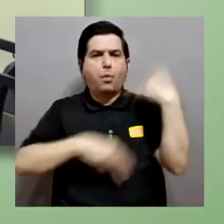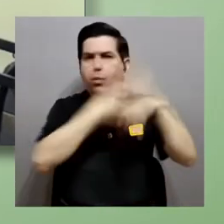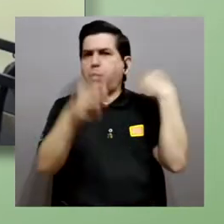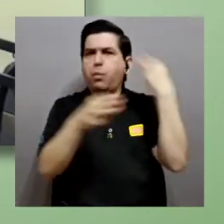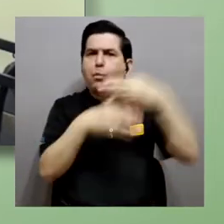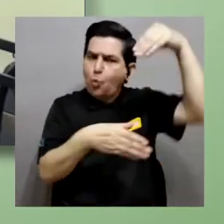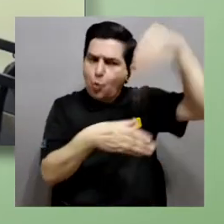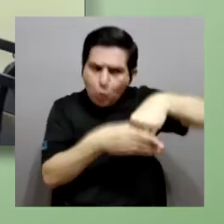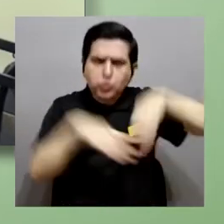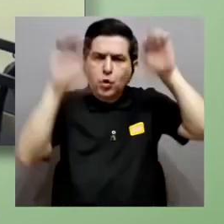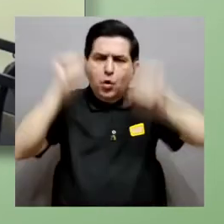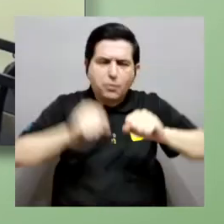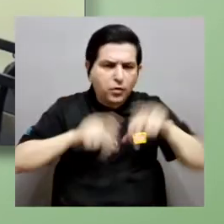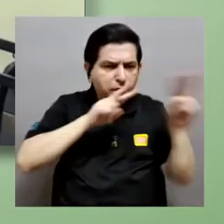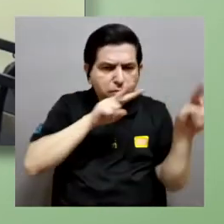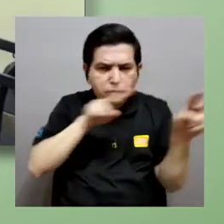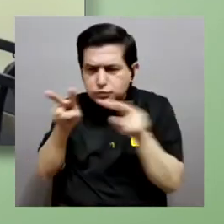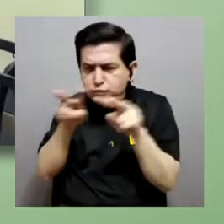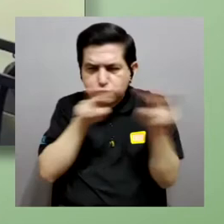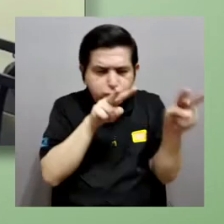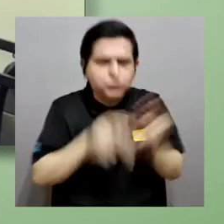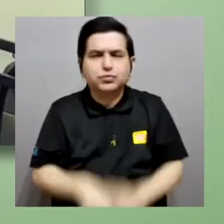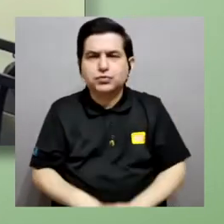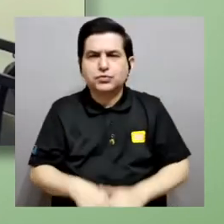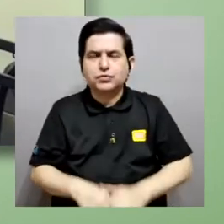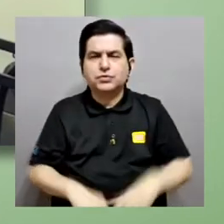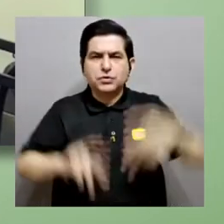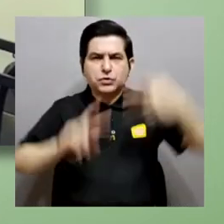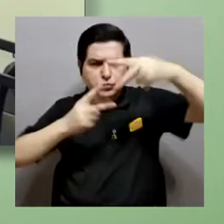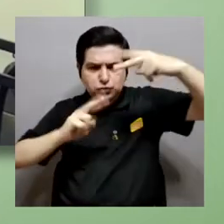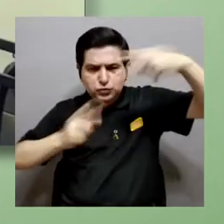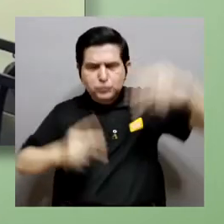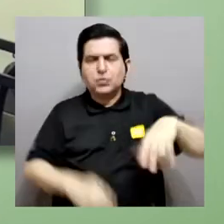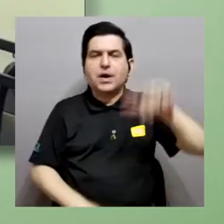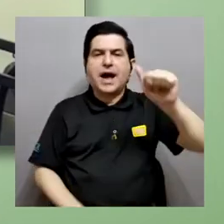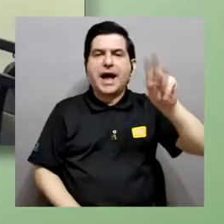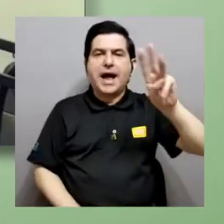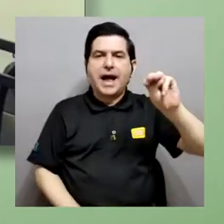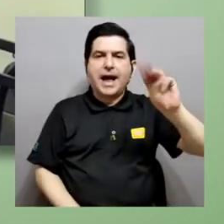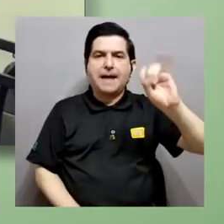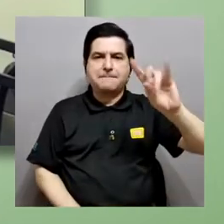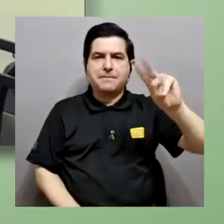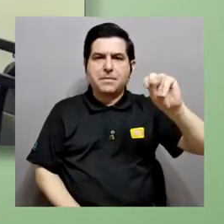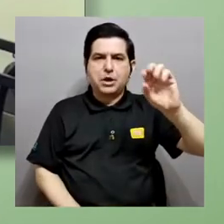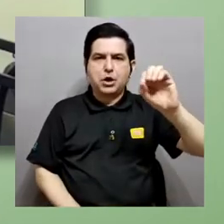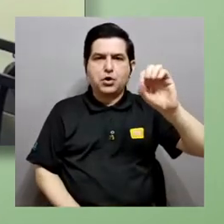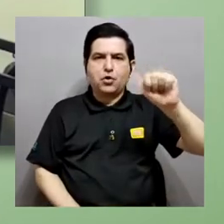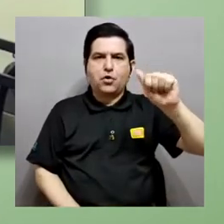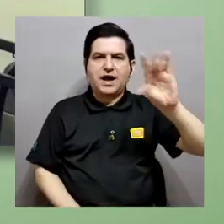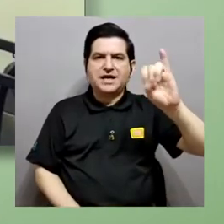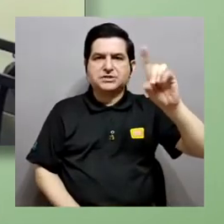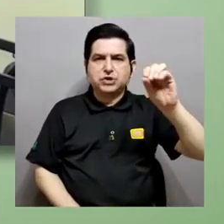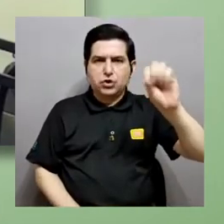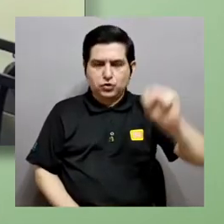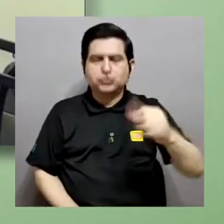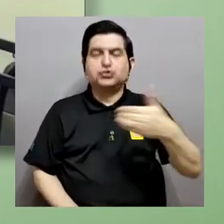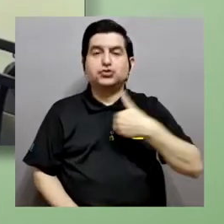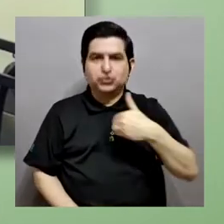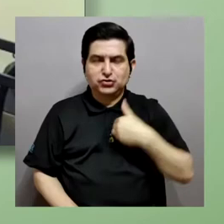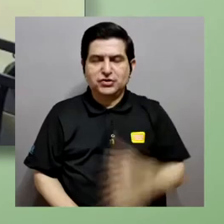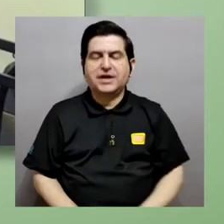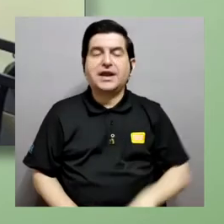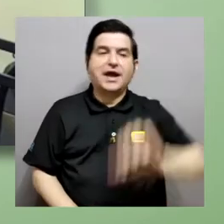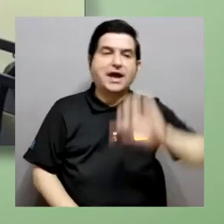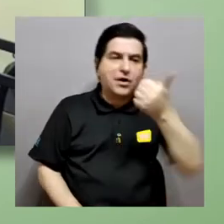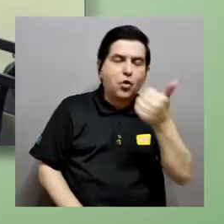mundo y dentro de ellas podemos observar qué secuencias de aminoácidos tienen, como se pliegan estructuralmente, con